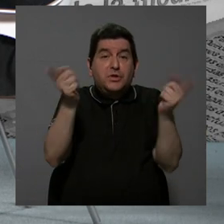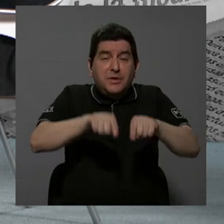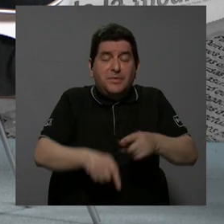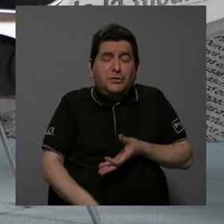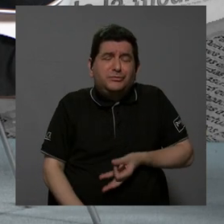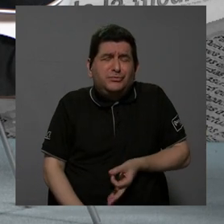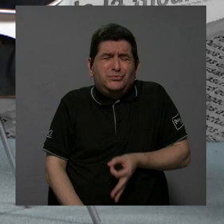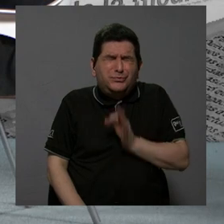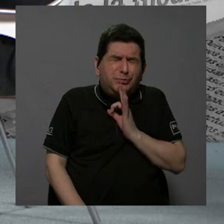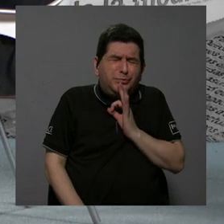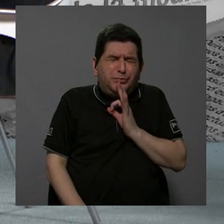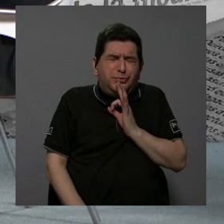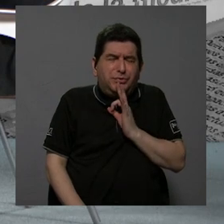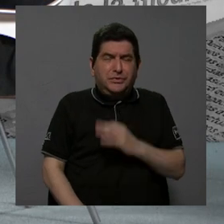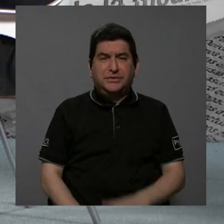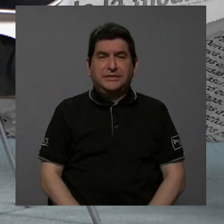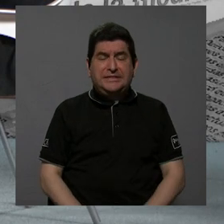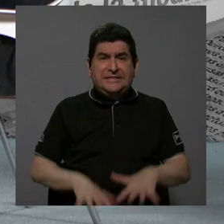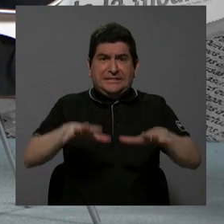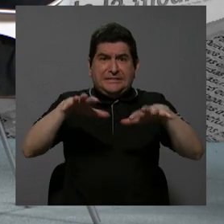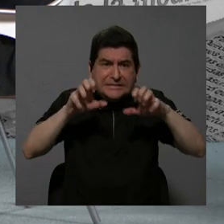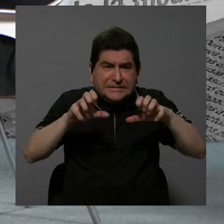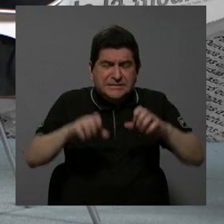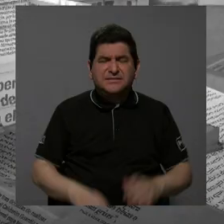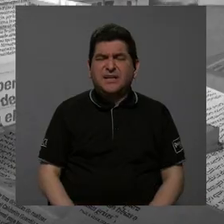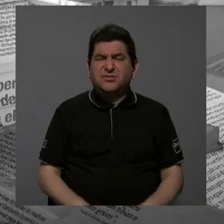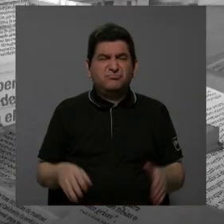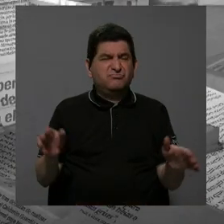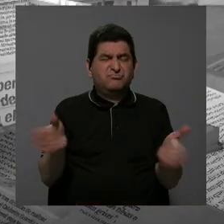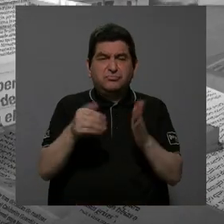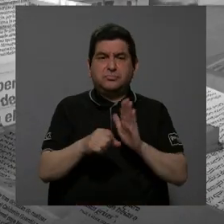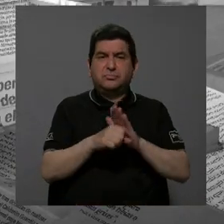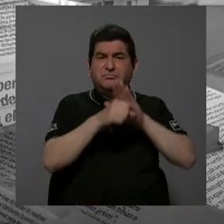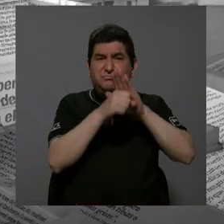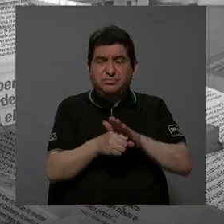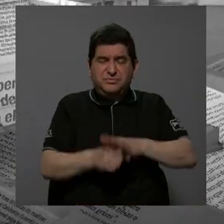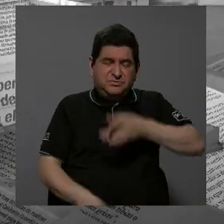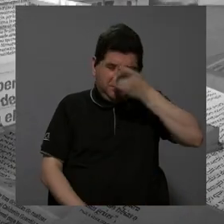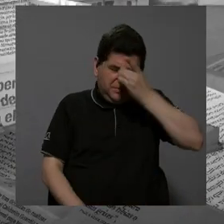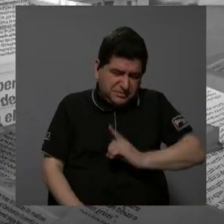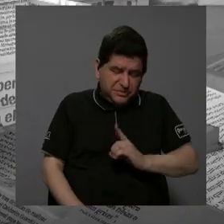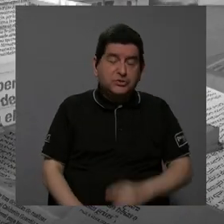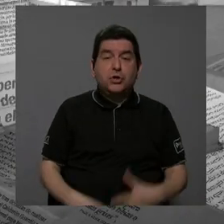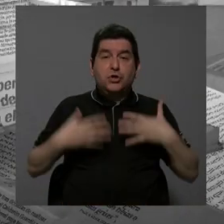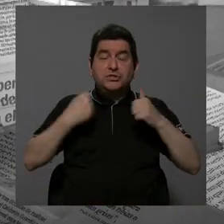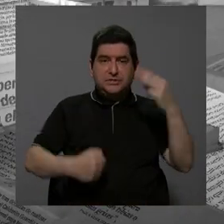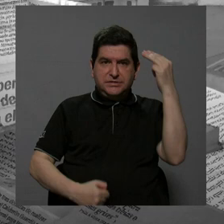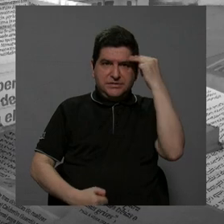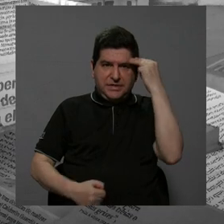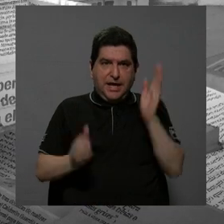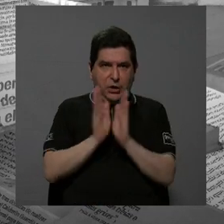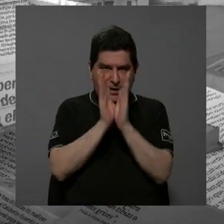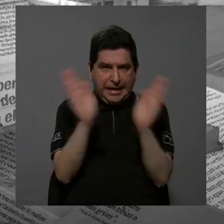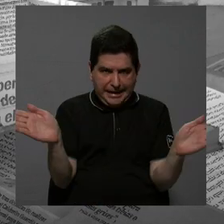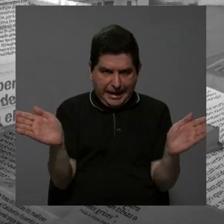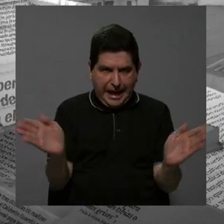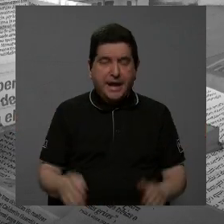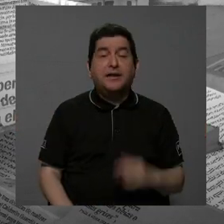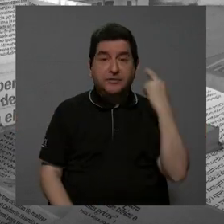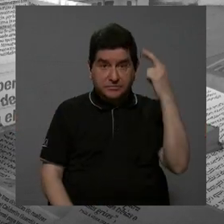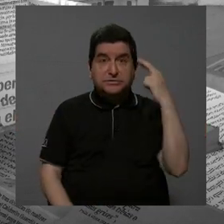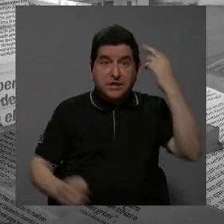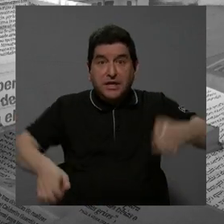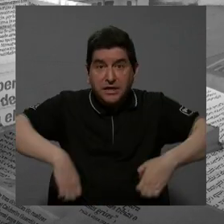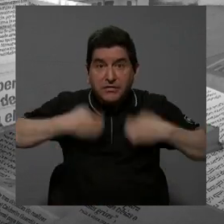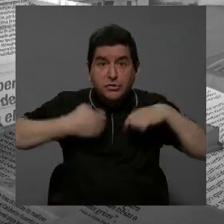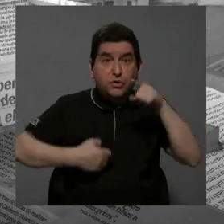frustración, de estrés, de desánimo, de depresión, temas de salud mental en general. Con toda razón,